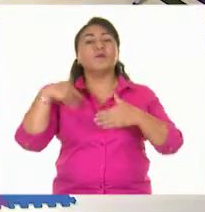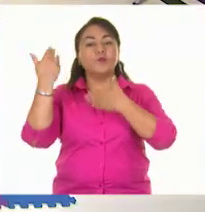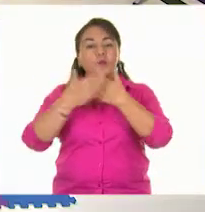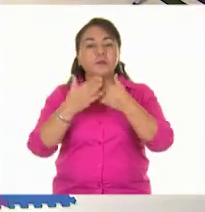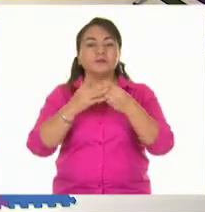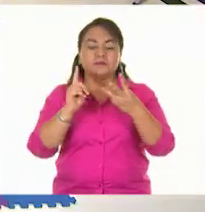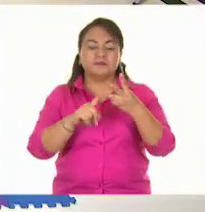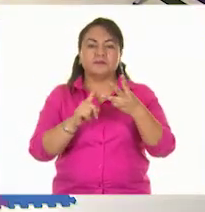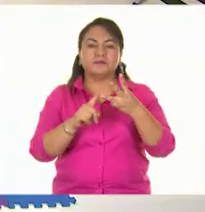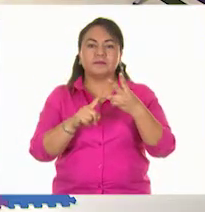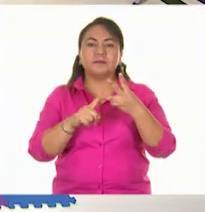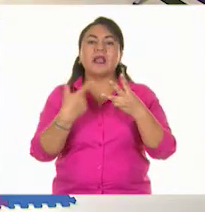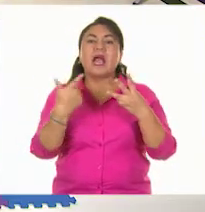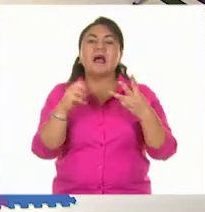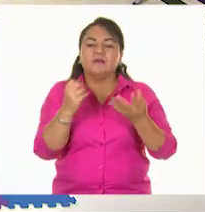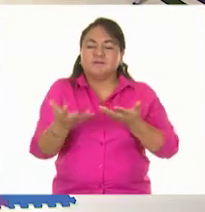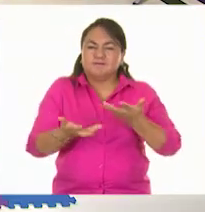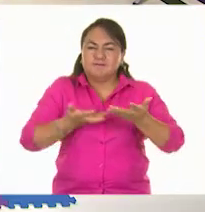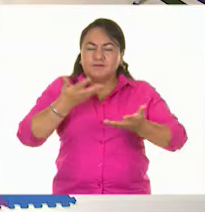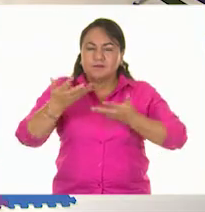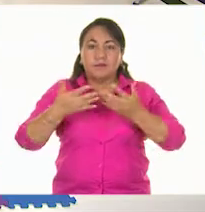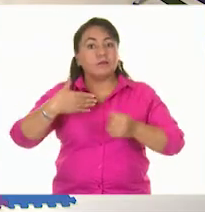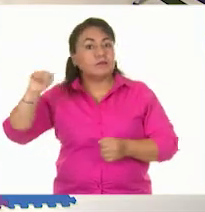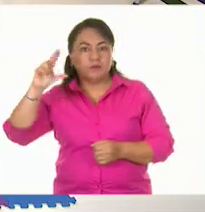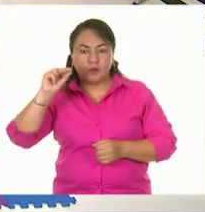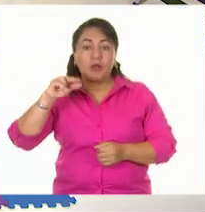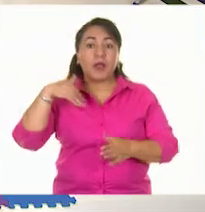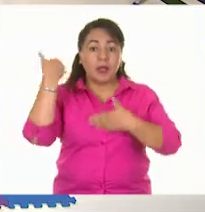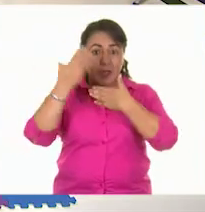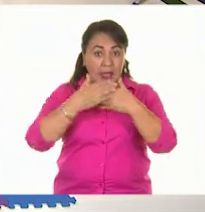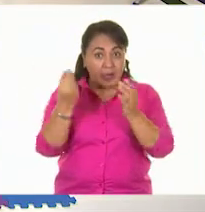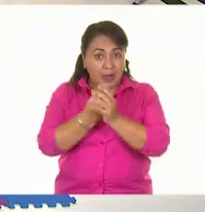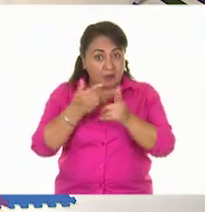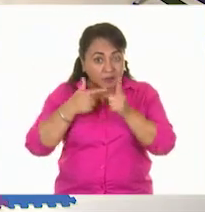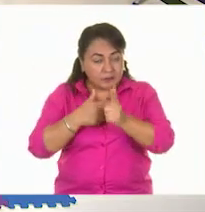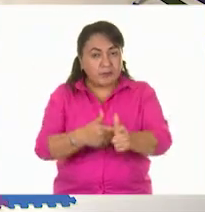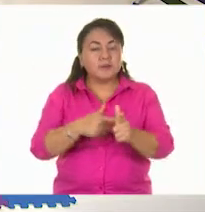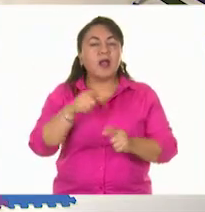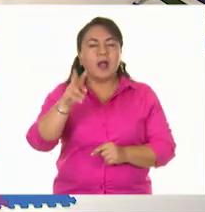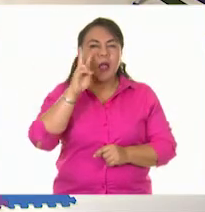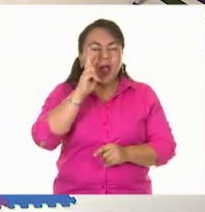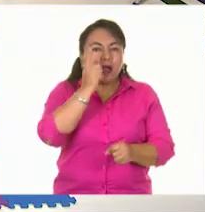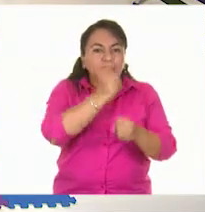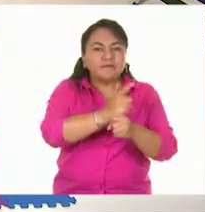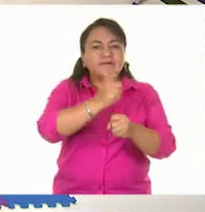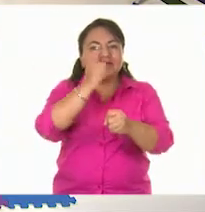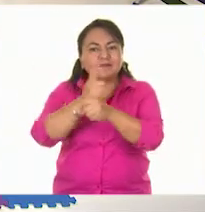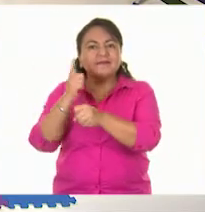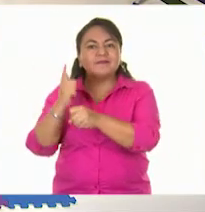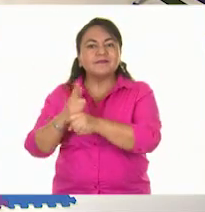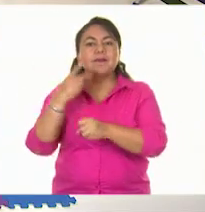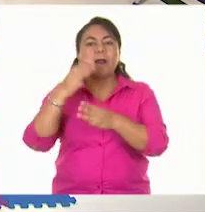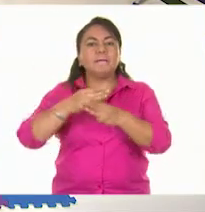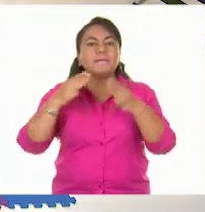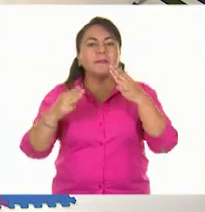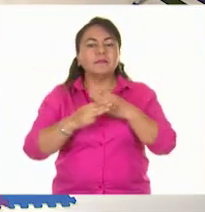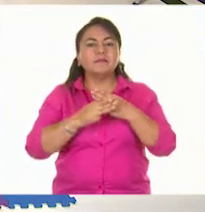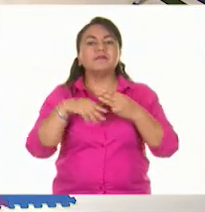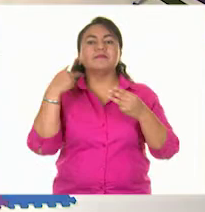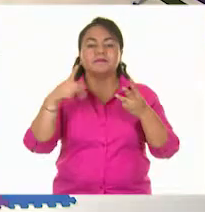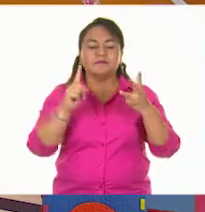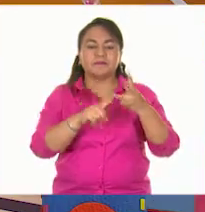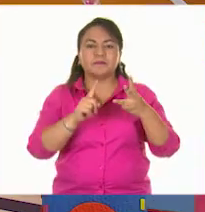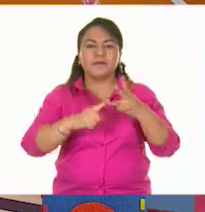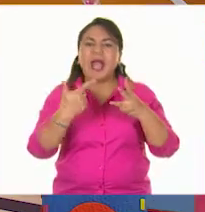No se vayan porque con las clases que van a continuar vamos a identificar características de la materia en estado